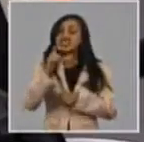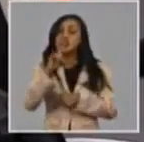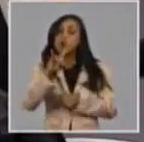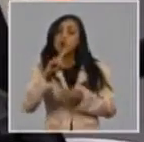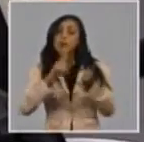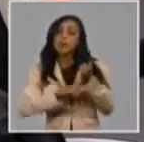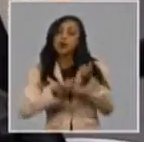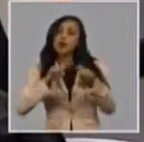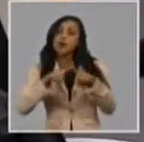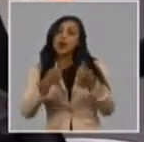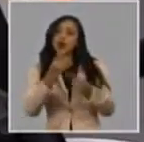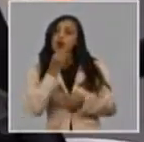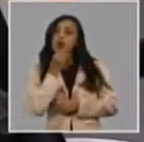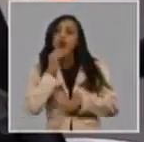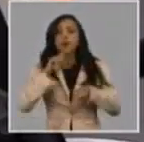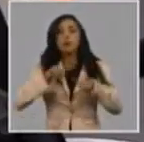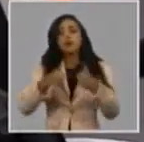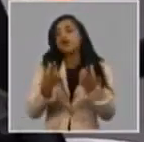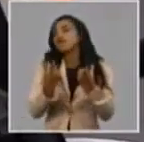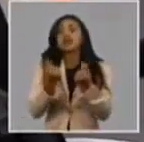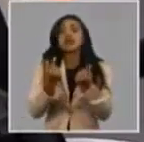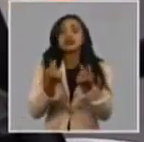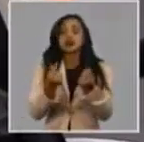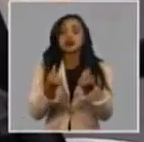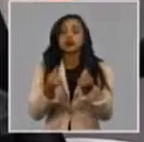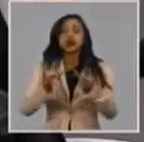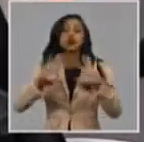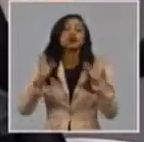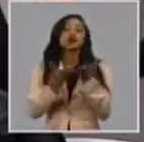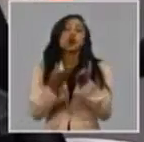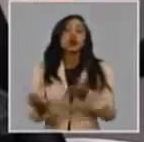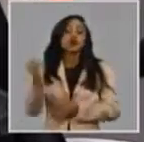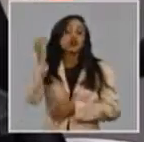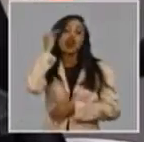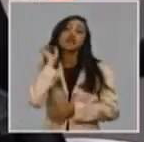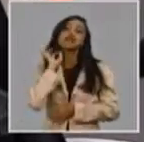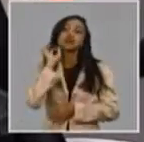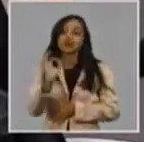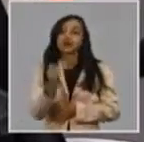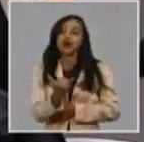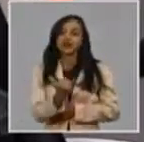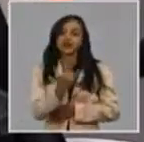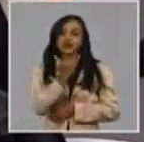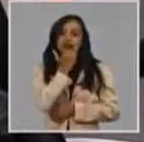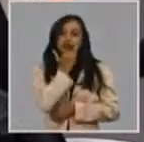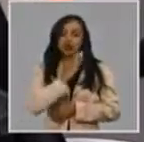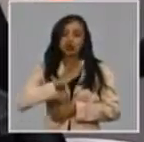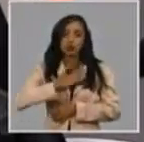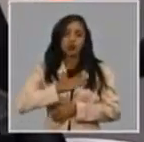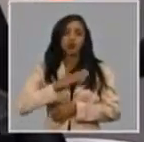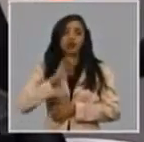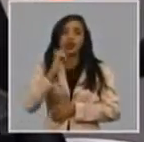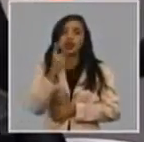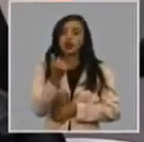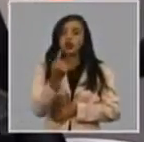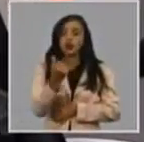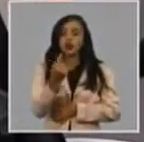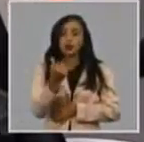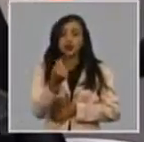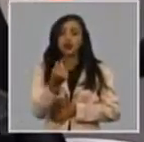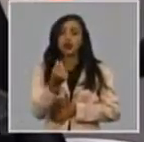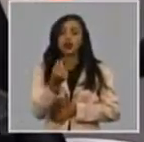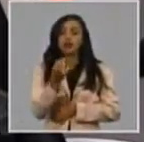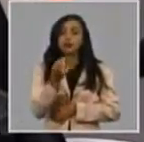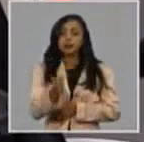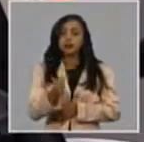cuestión de financiamiento que, como todos sabemos, ha impactado en nuestra economía negativamente, sobre todo